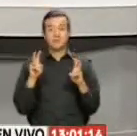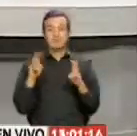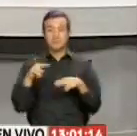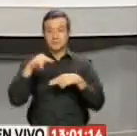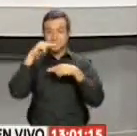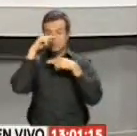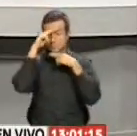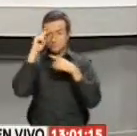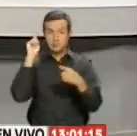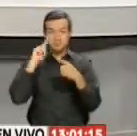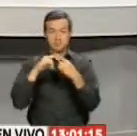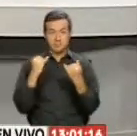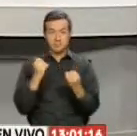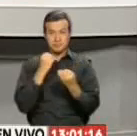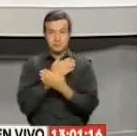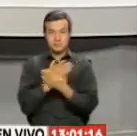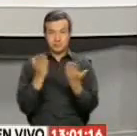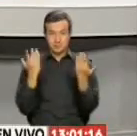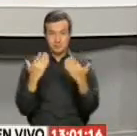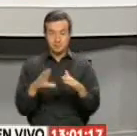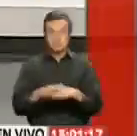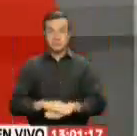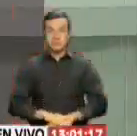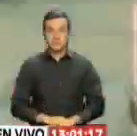las noticias que al momento han marcado la jornada.